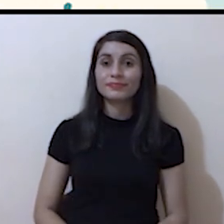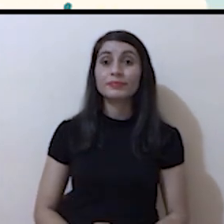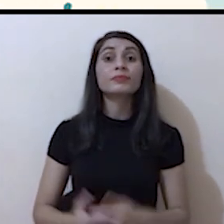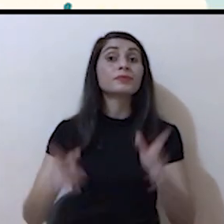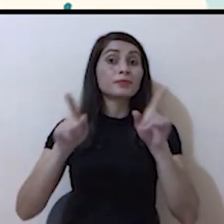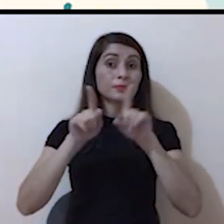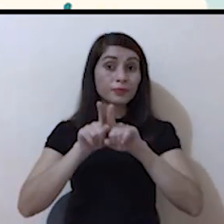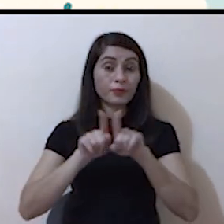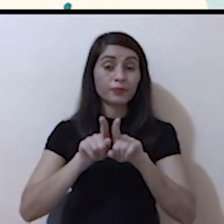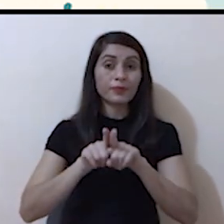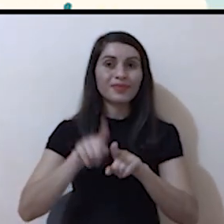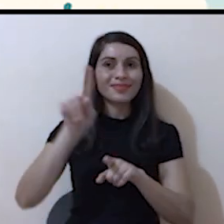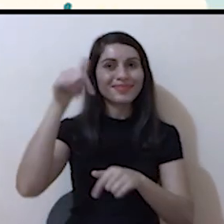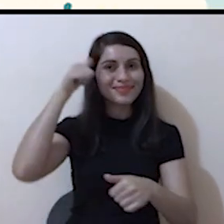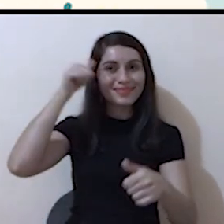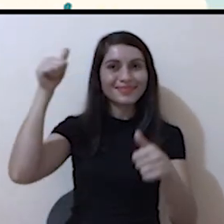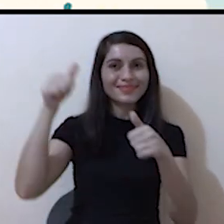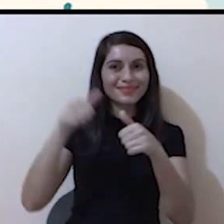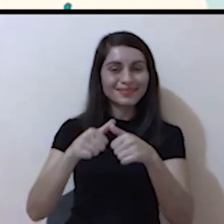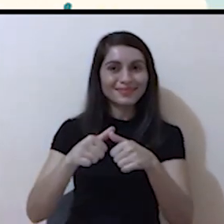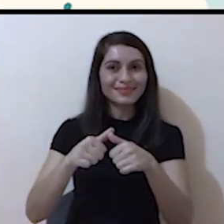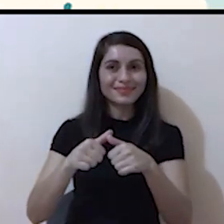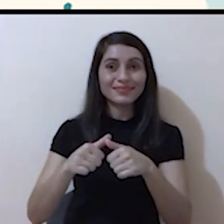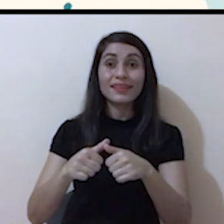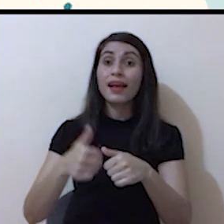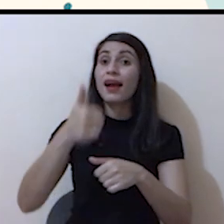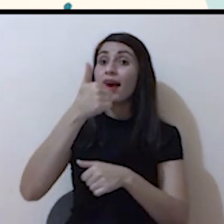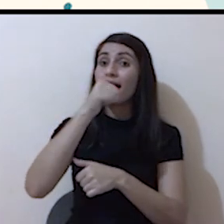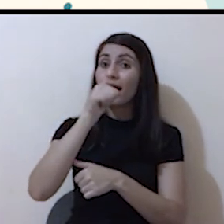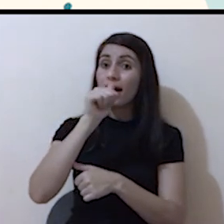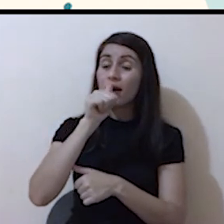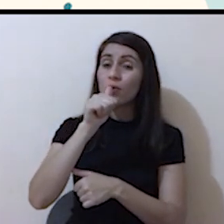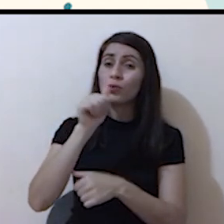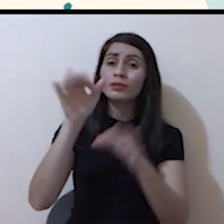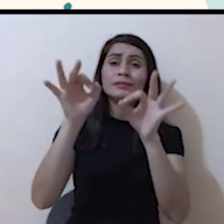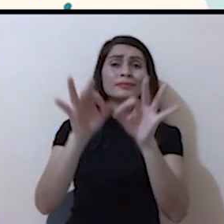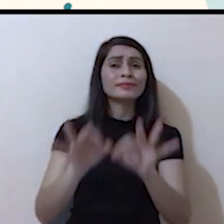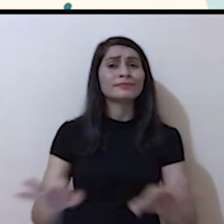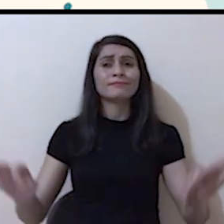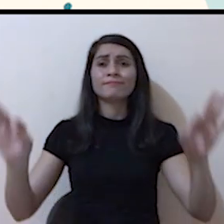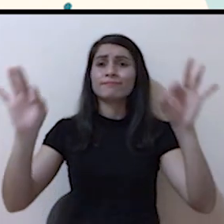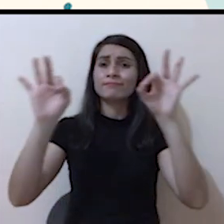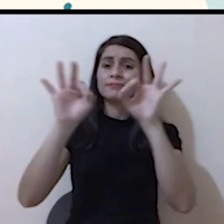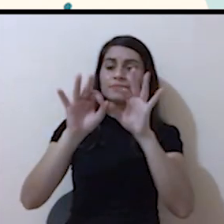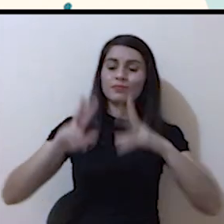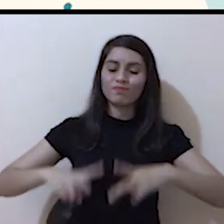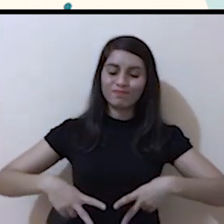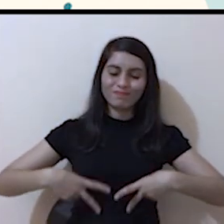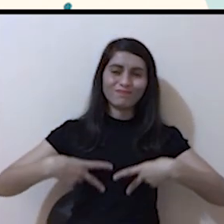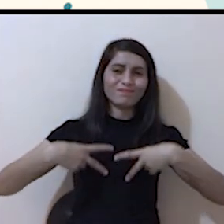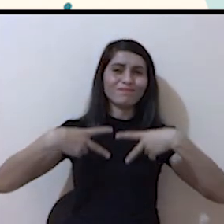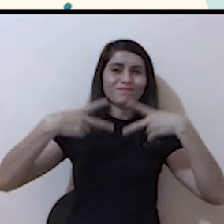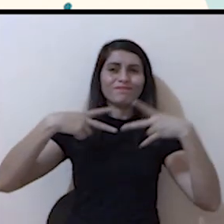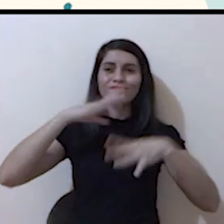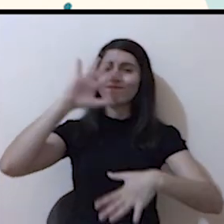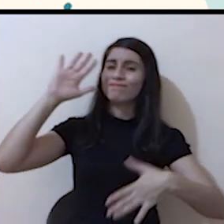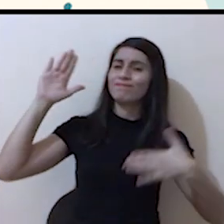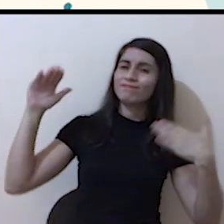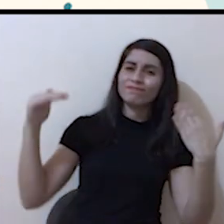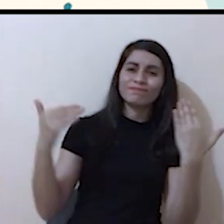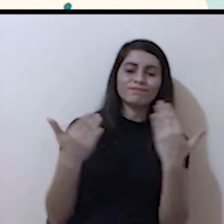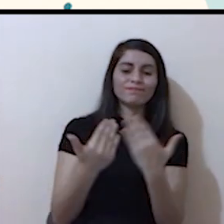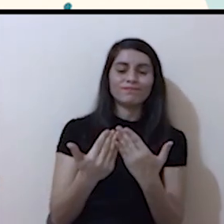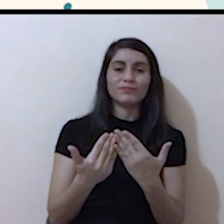Por lo tanto, recuerda que el agua es un recurso básico para garantizar la vida de todos los